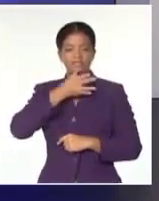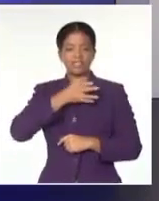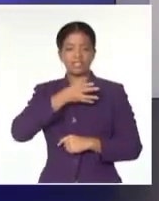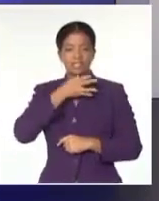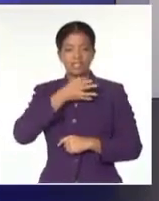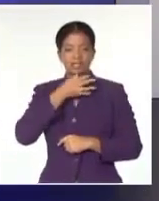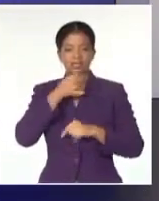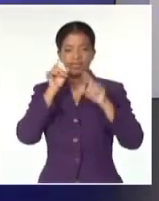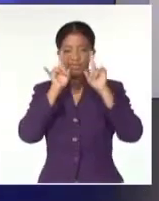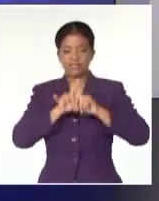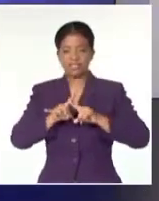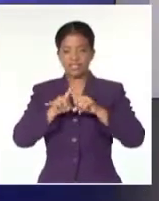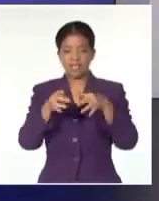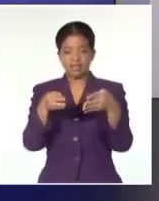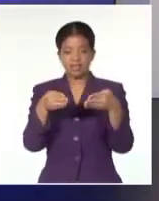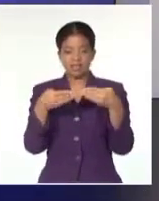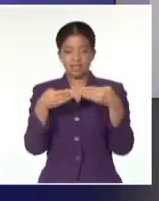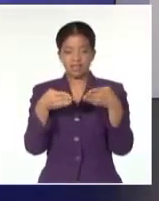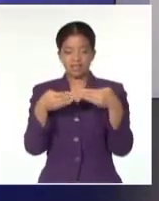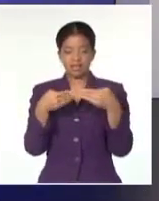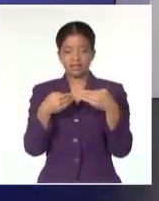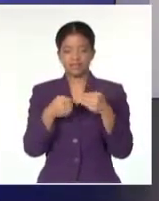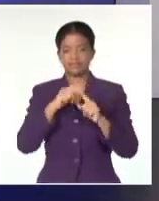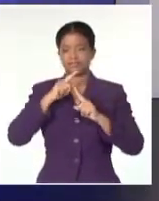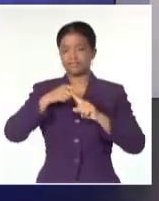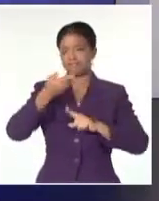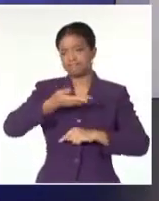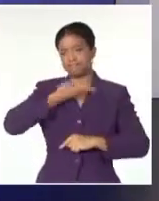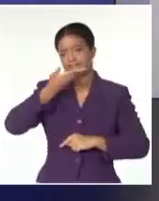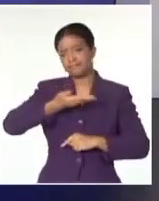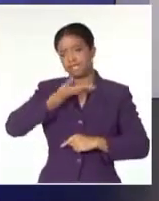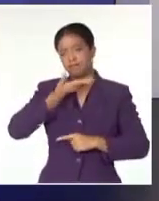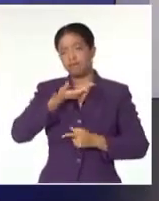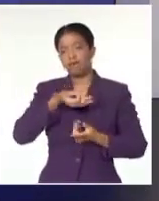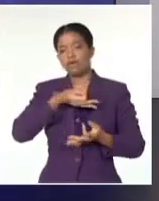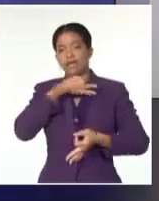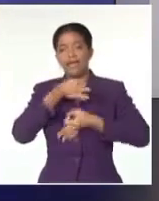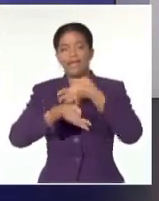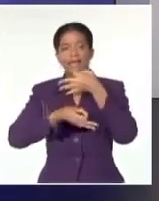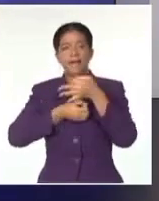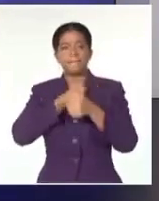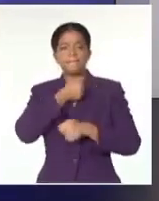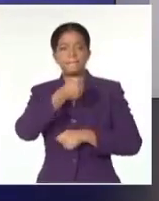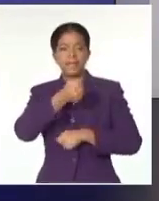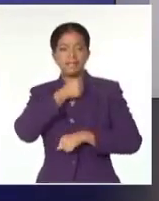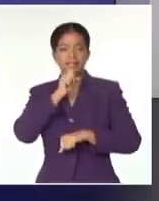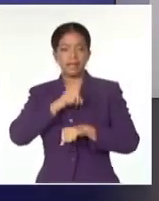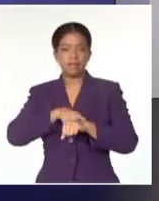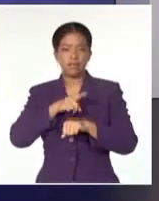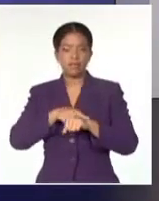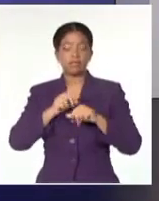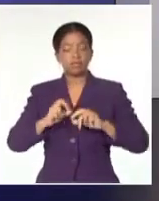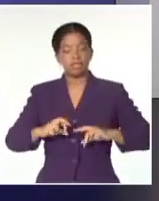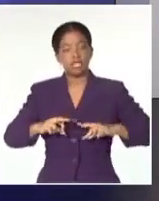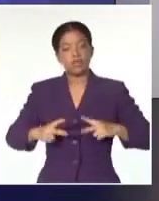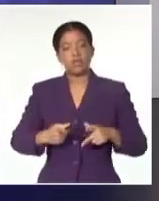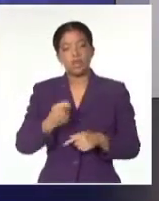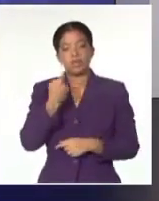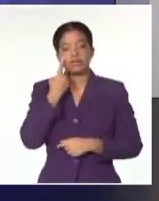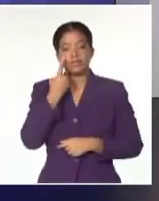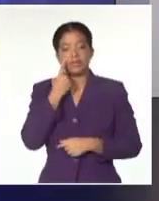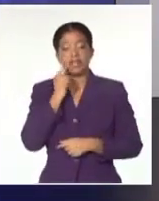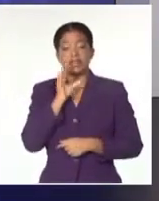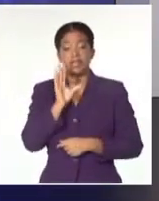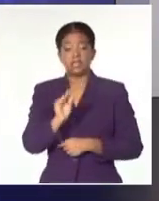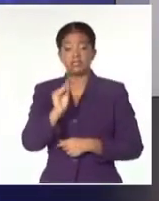Universidad de Panamá. Testimonios, declaraciones, prensa de aquel momento, nuevamente refleja a Santiago Álvarez